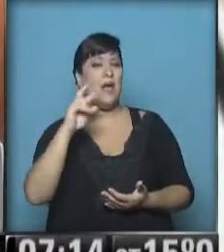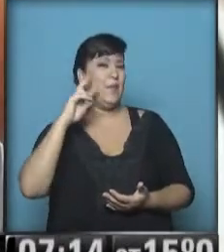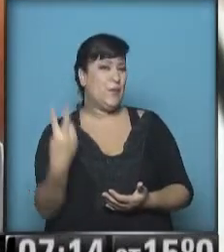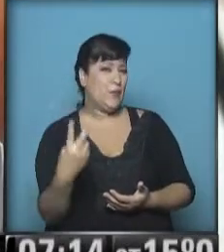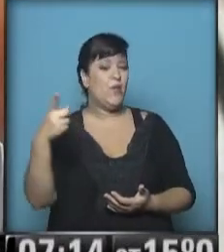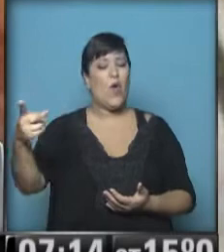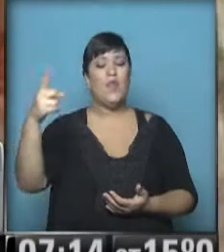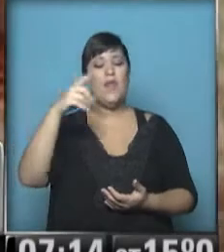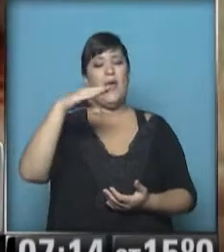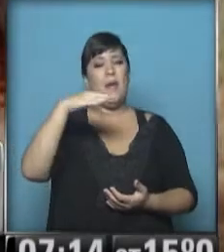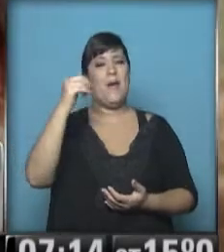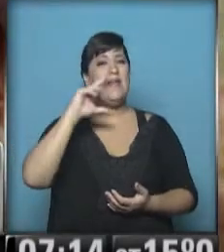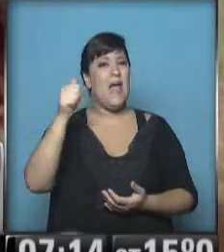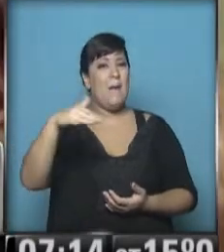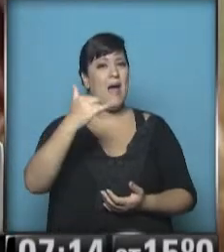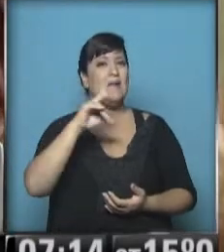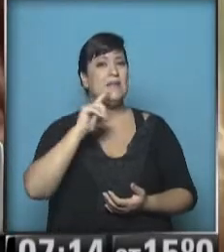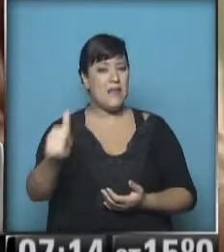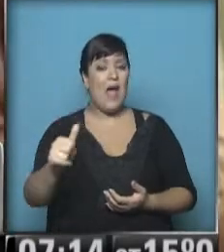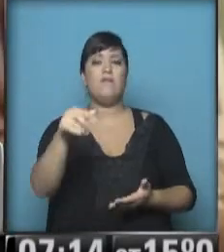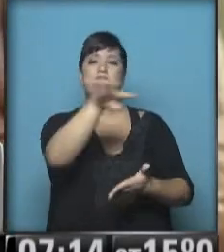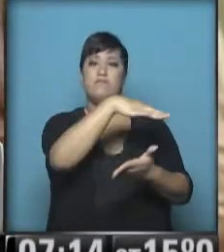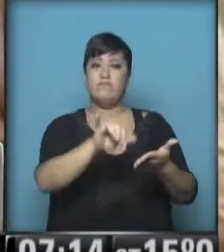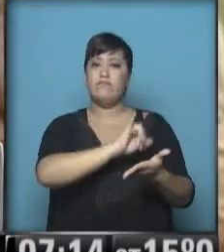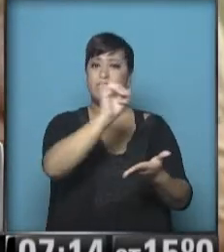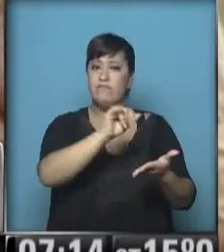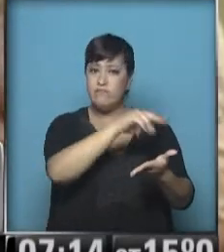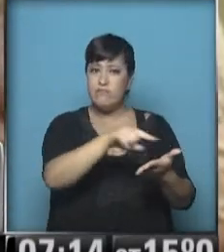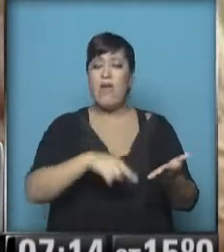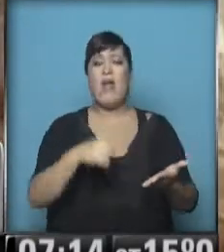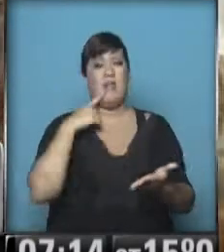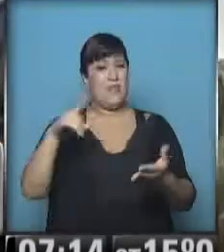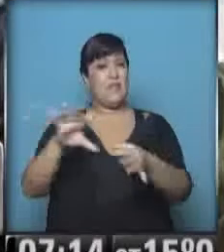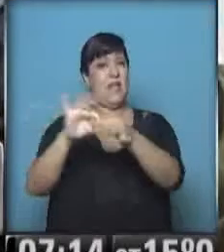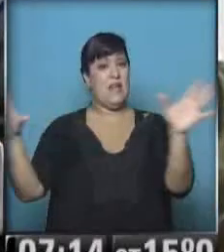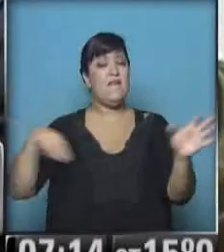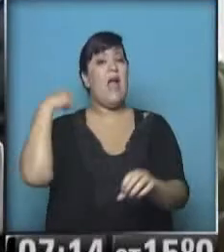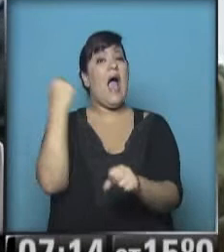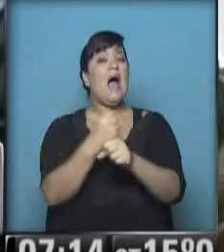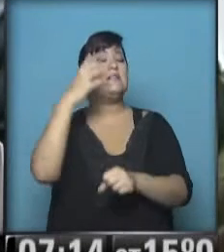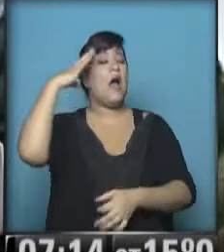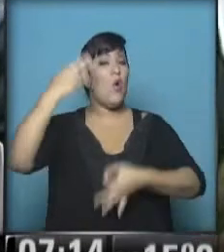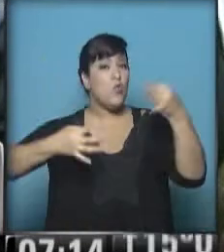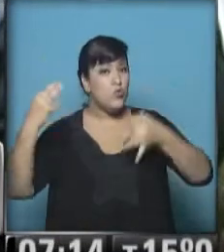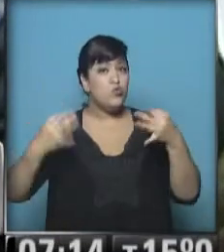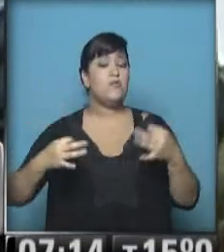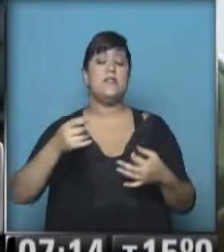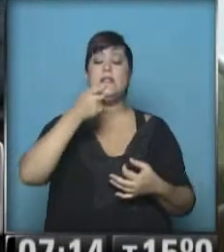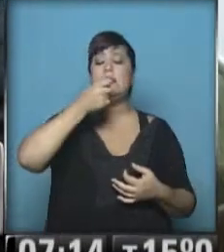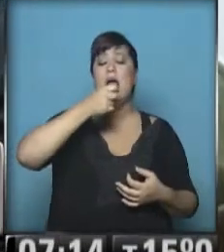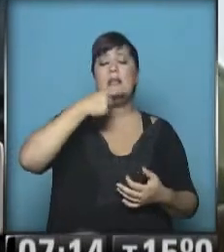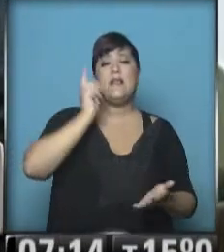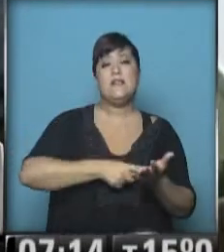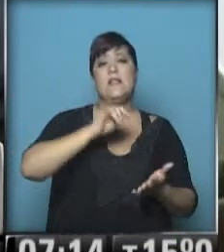Belsun, se presentó el escrito pertinente para solicitar la excarcelación hasta que la justicia decida finalmente si es culpable o no.